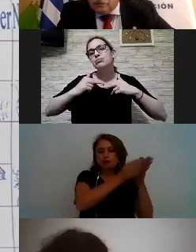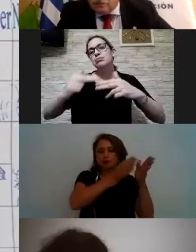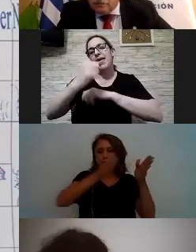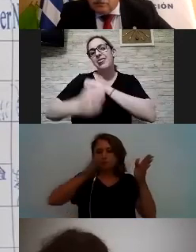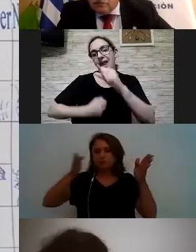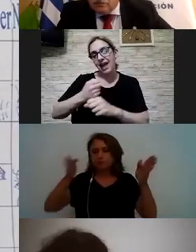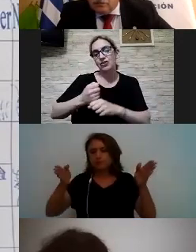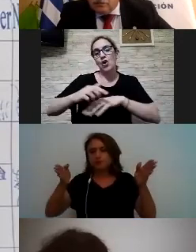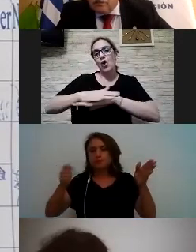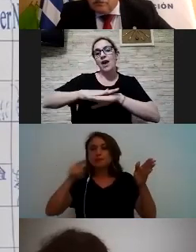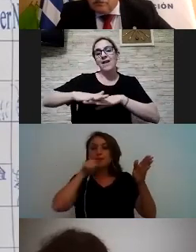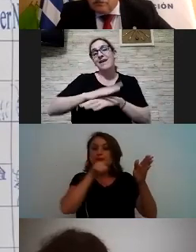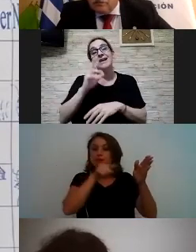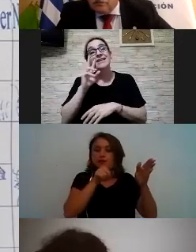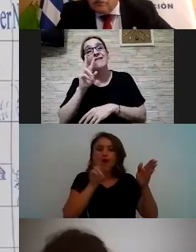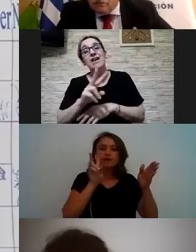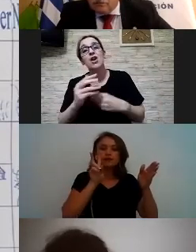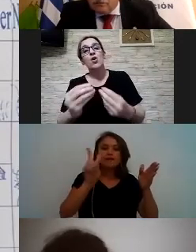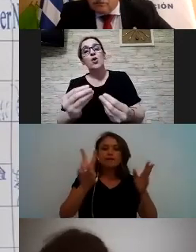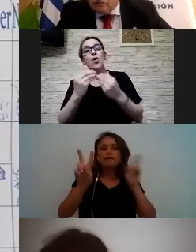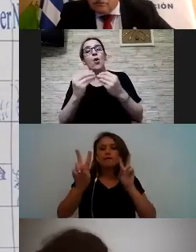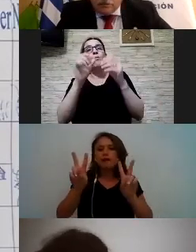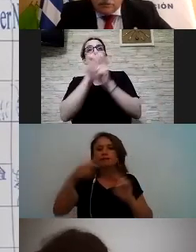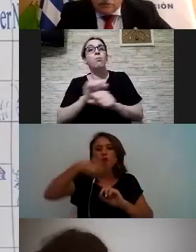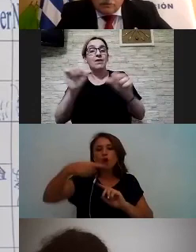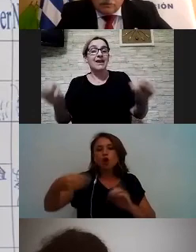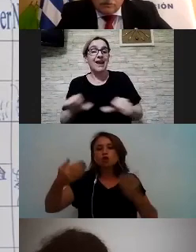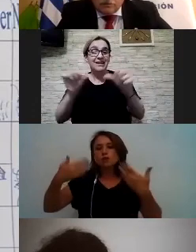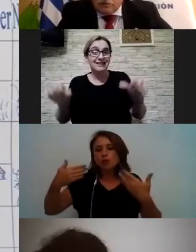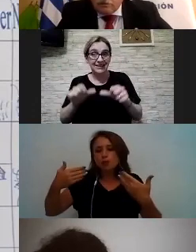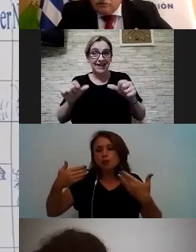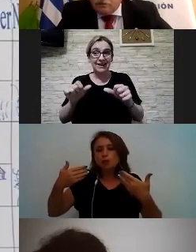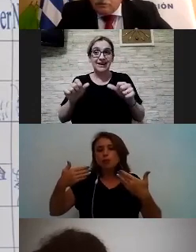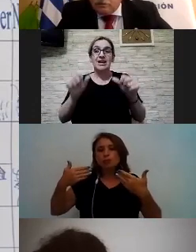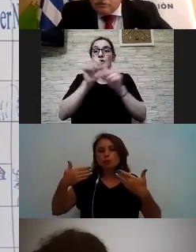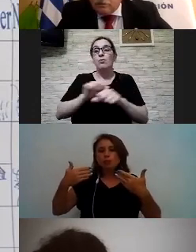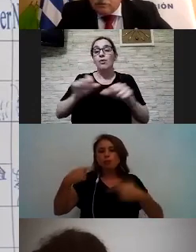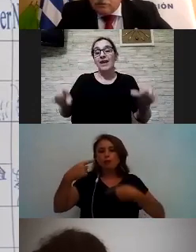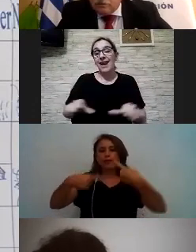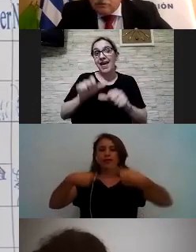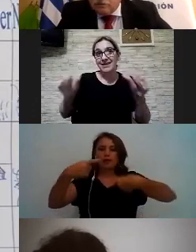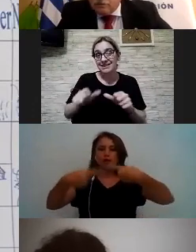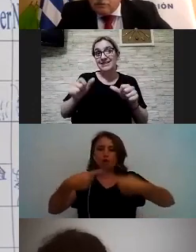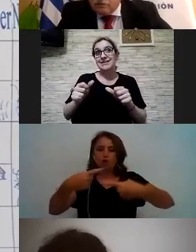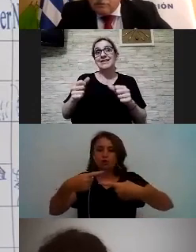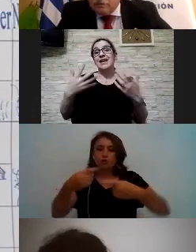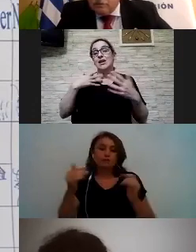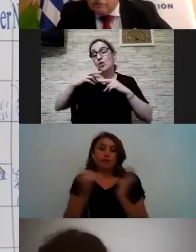eso visualizan posibles acciones para poder realizar en consecuencia